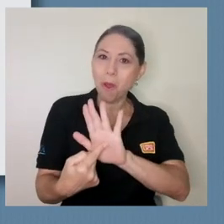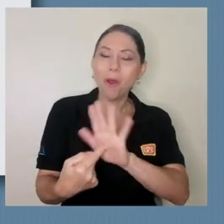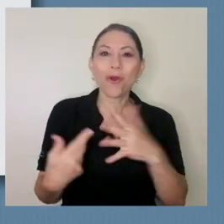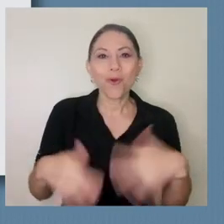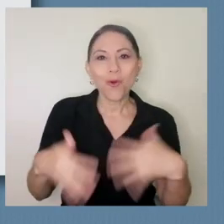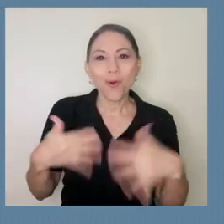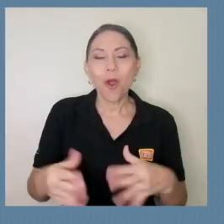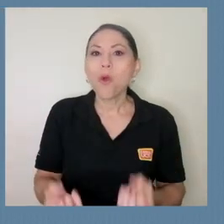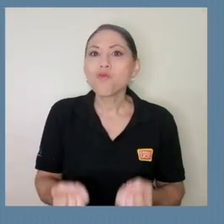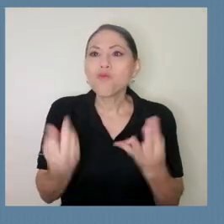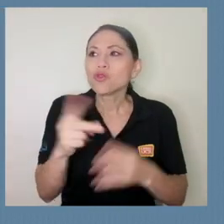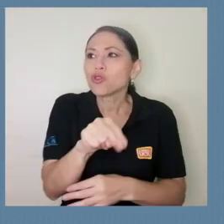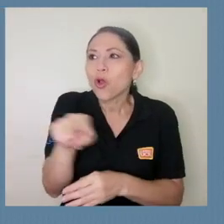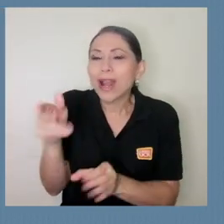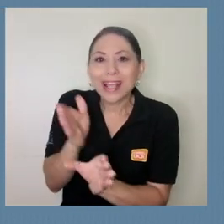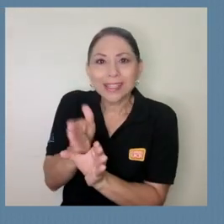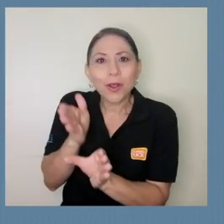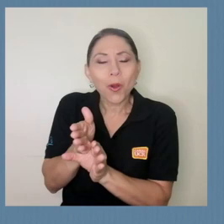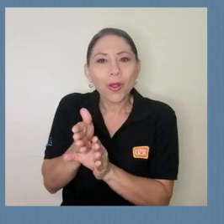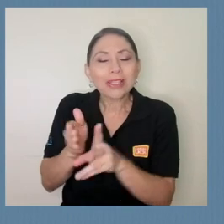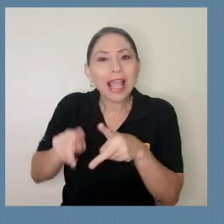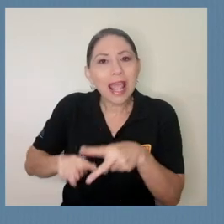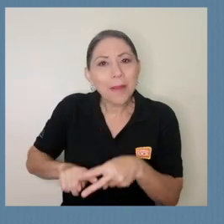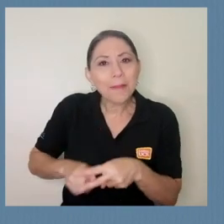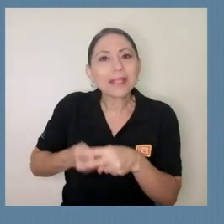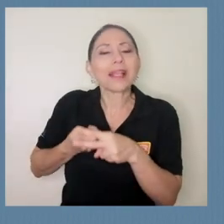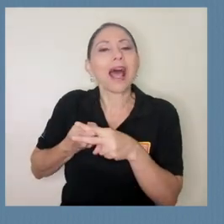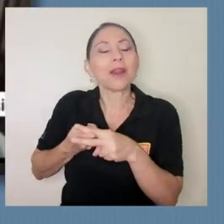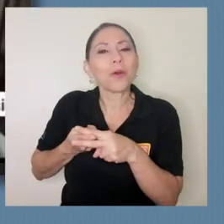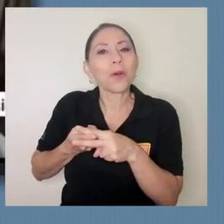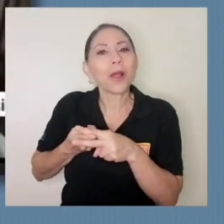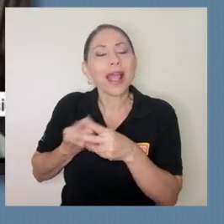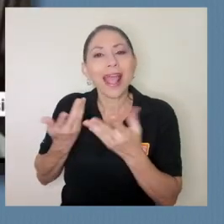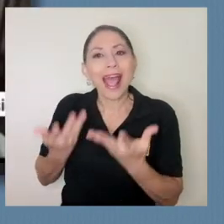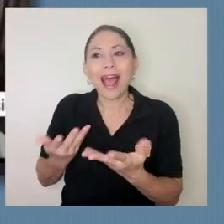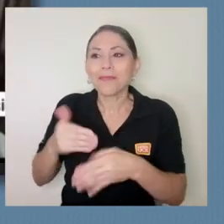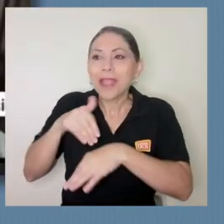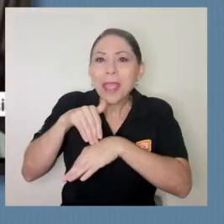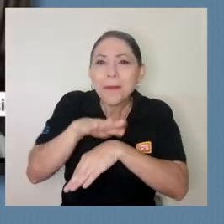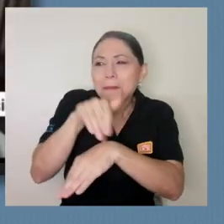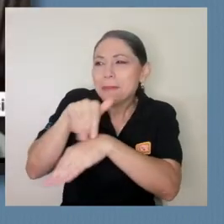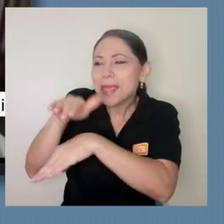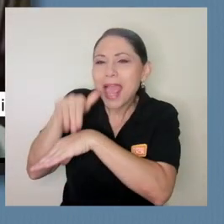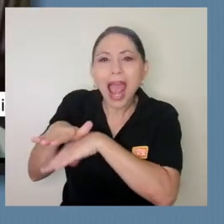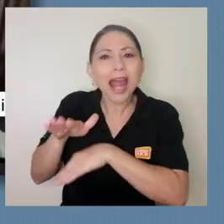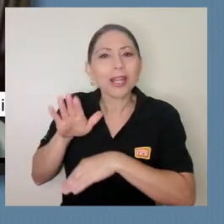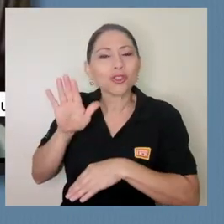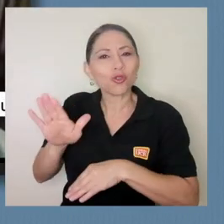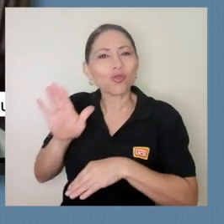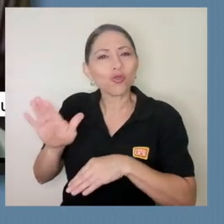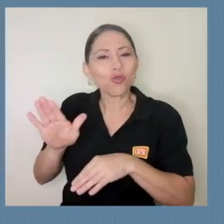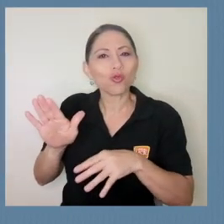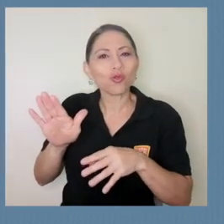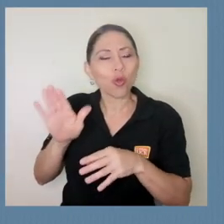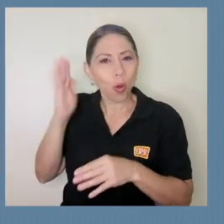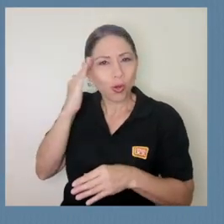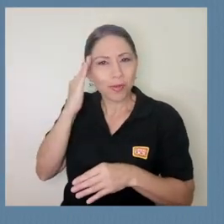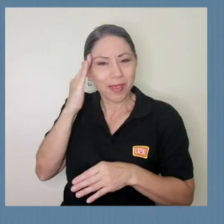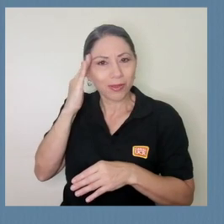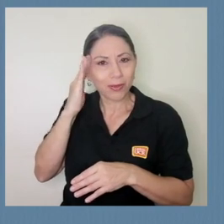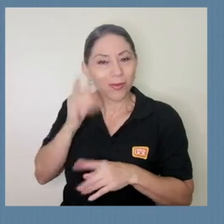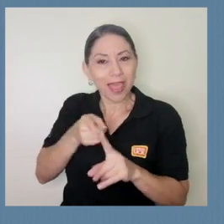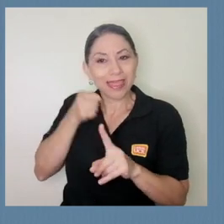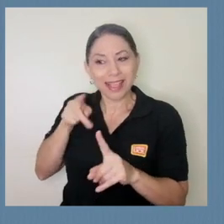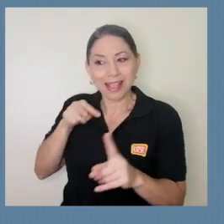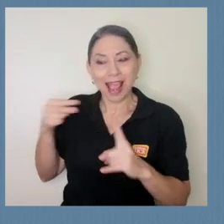masiva muchos colegas empezaron a enviar al colegio sus aportes desde su especialidad que si alguien trabaja con niños y niñas